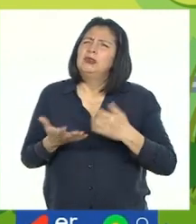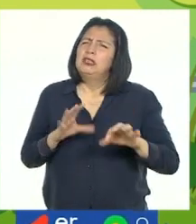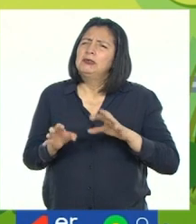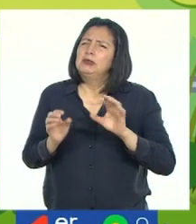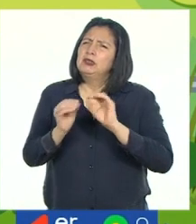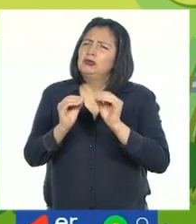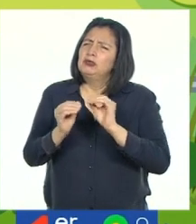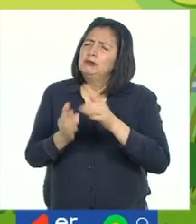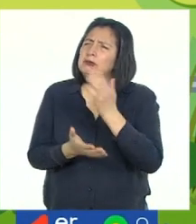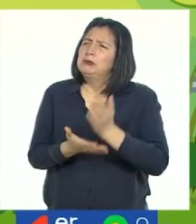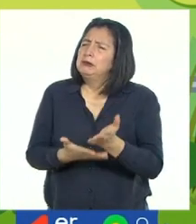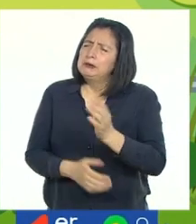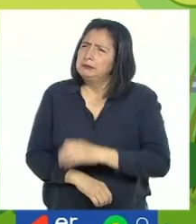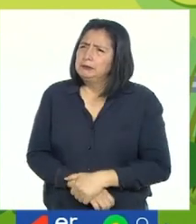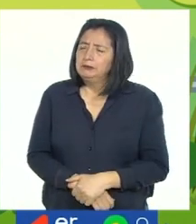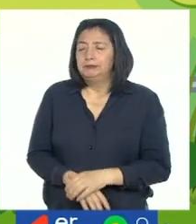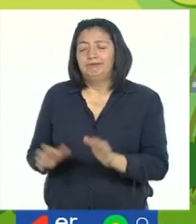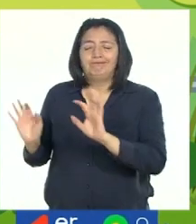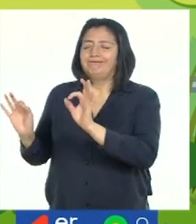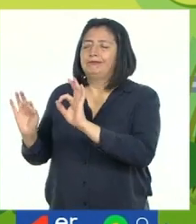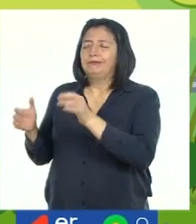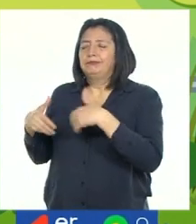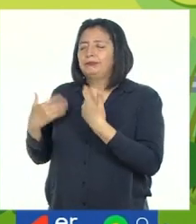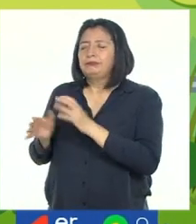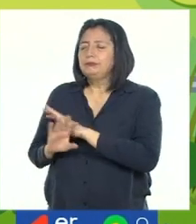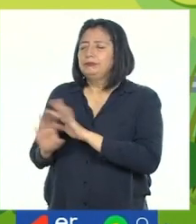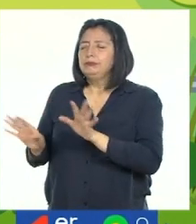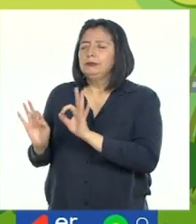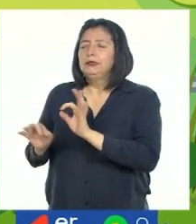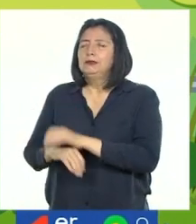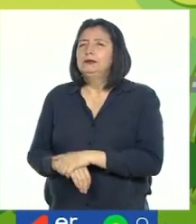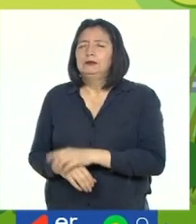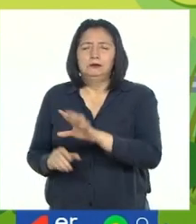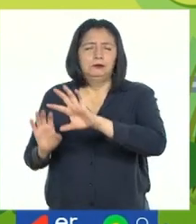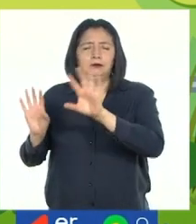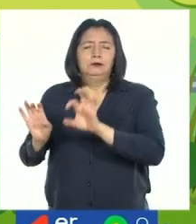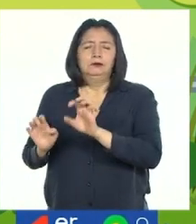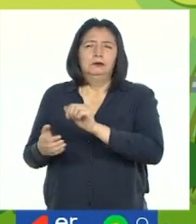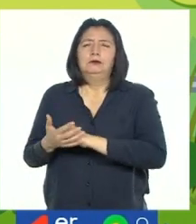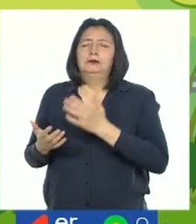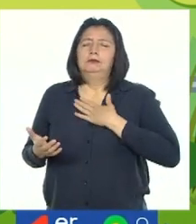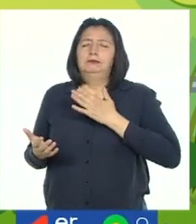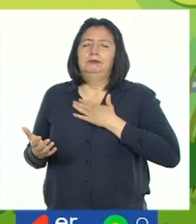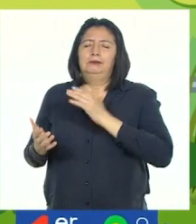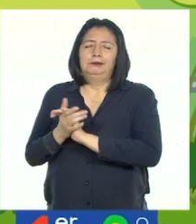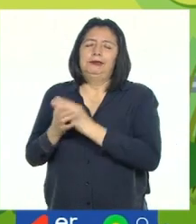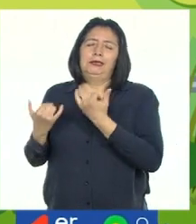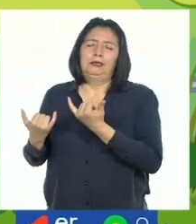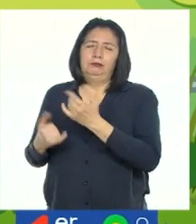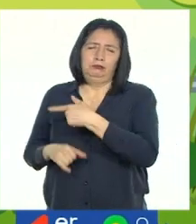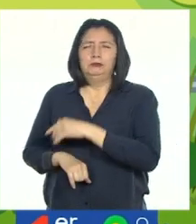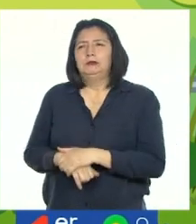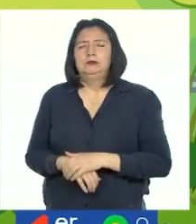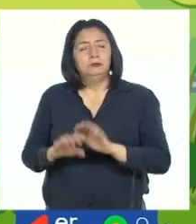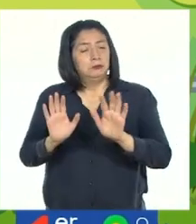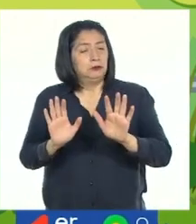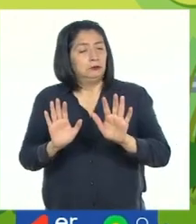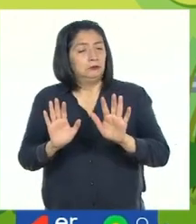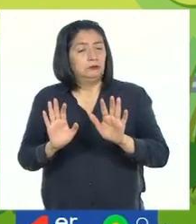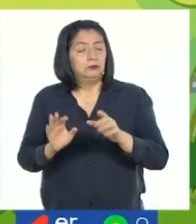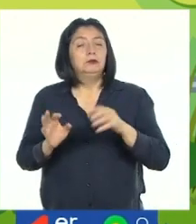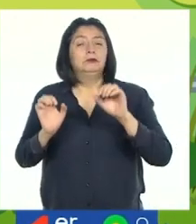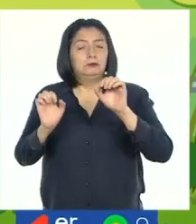para solucionar este problema? No hay nada que puedas hacer. La computadora es mi amiga ahora. Bueno,